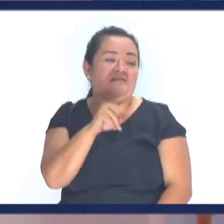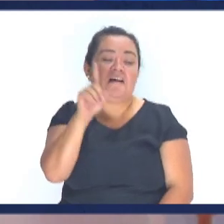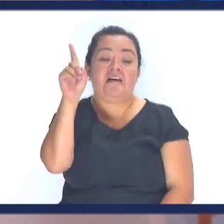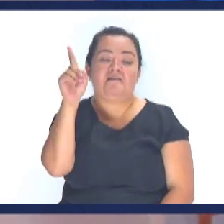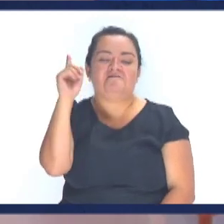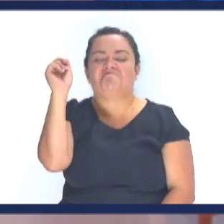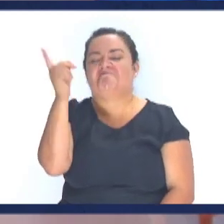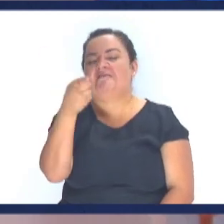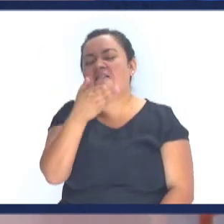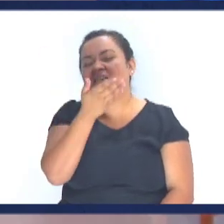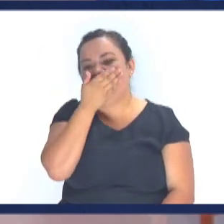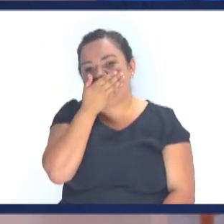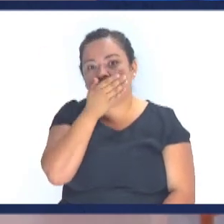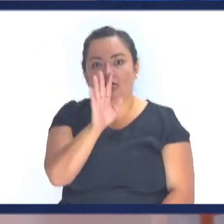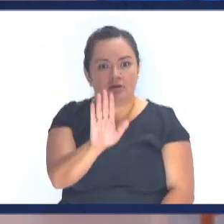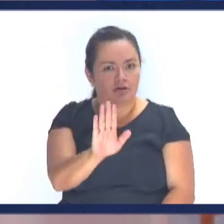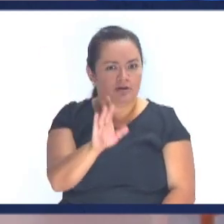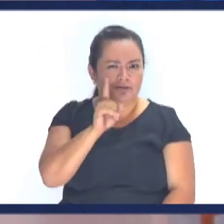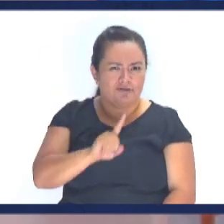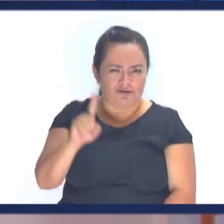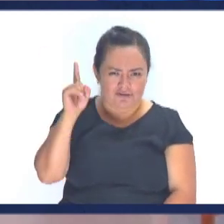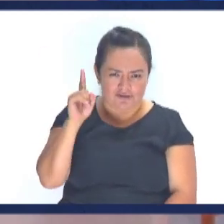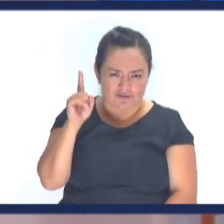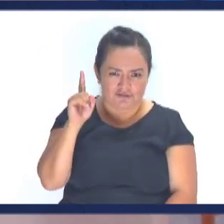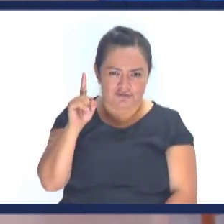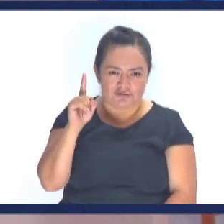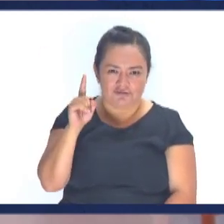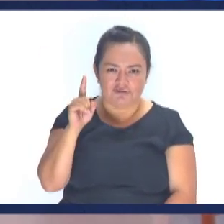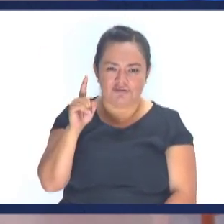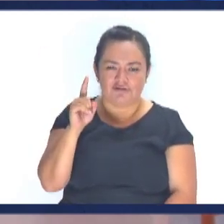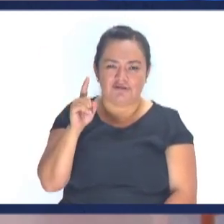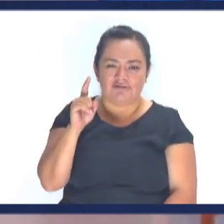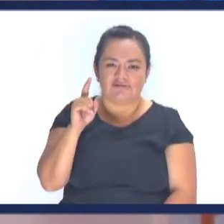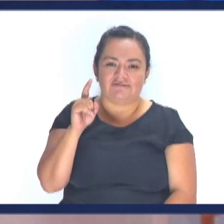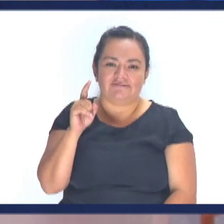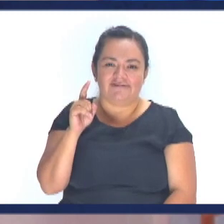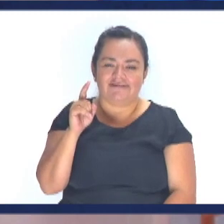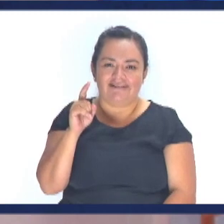como Dios los tiene Hermano Dios no come murciélago